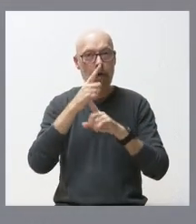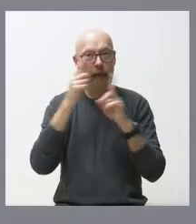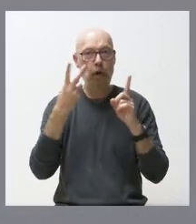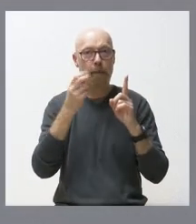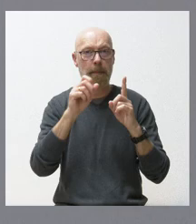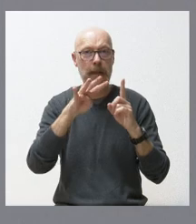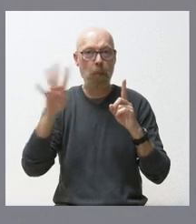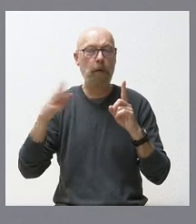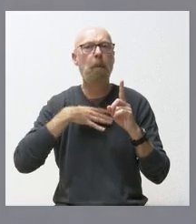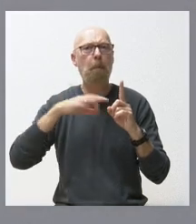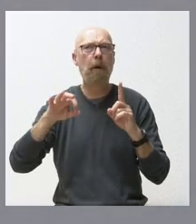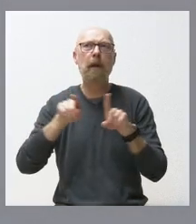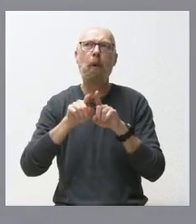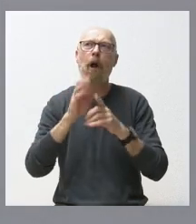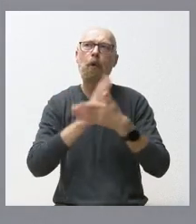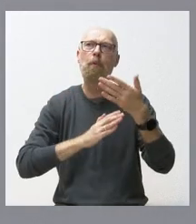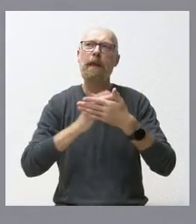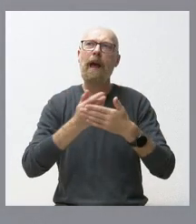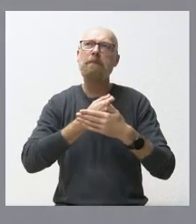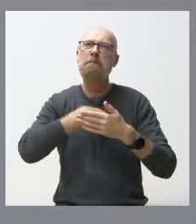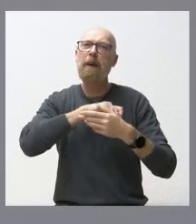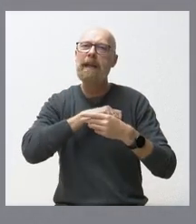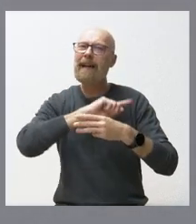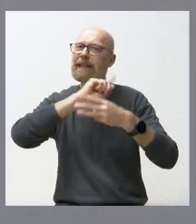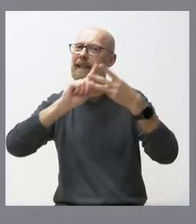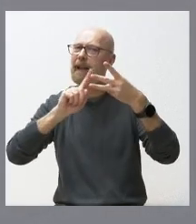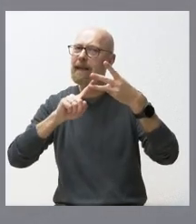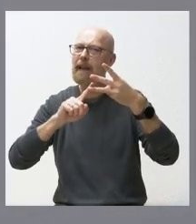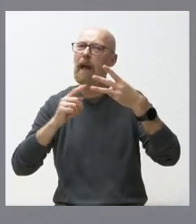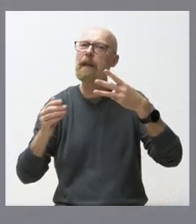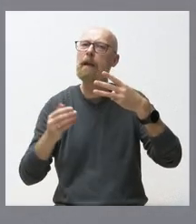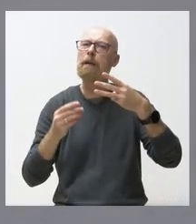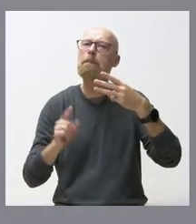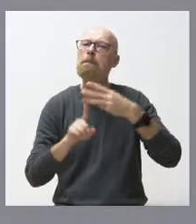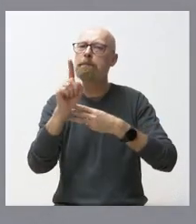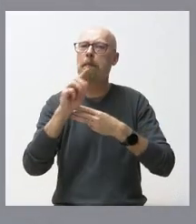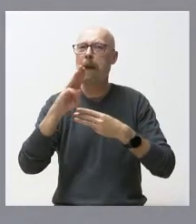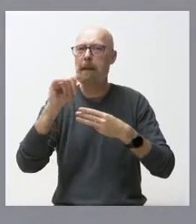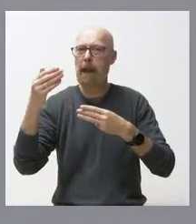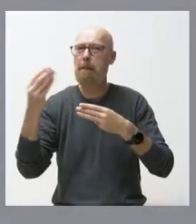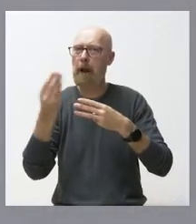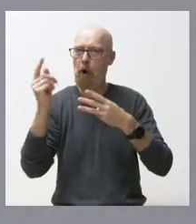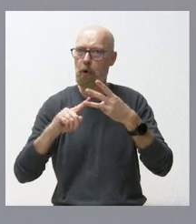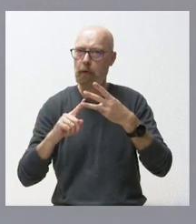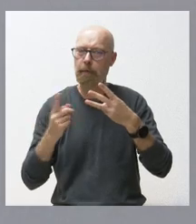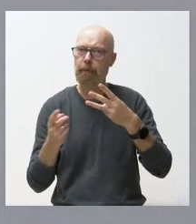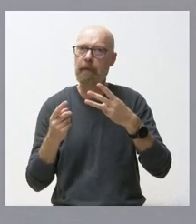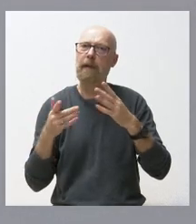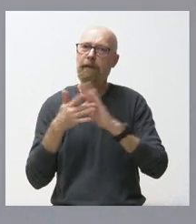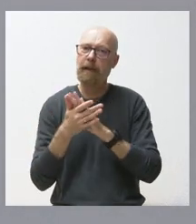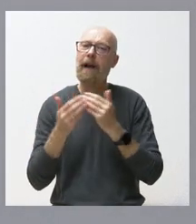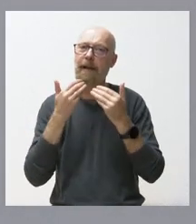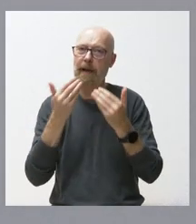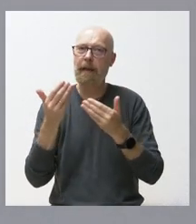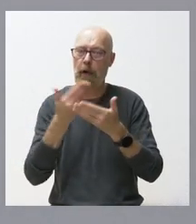juicio, podría ser la tercera comunidad autónoma de España con mayor crecimiento de su producto interior bruto, a lo cual, sin lugar a dudas, está contribuyendo, como hemos dicho en otras ocasiones, tanto